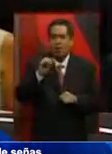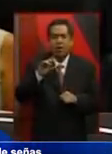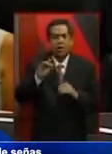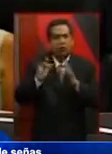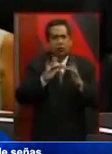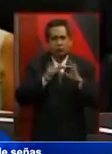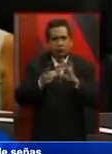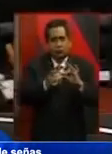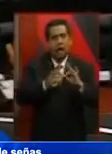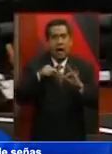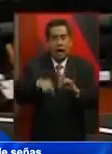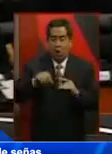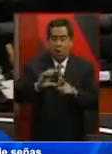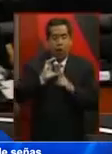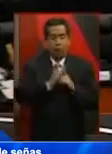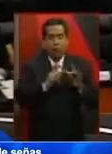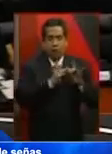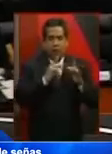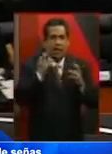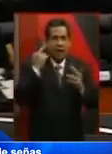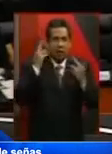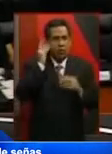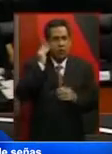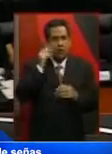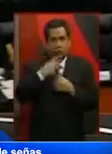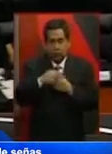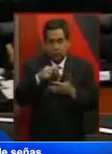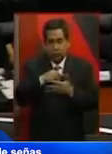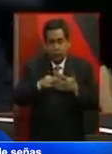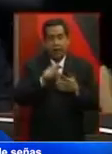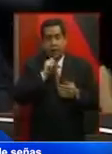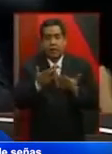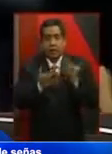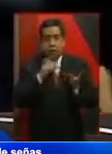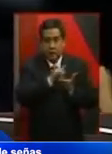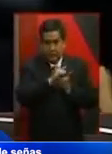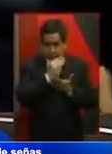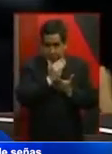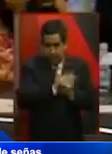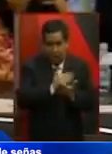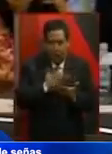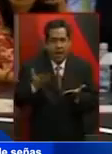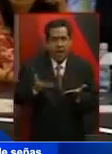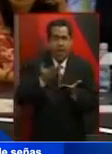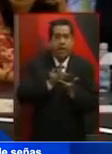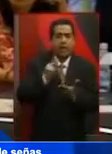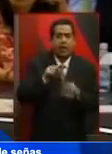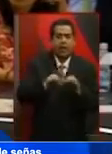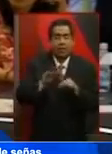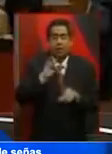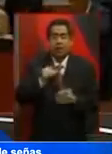Comisiones Unidas de Comunicaciones y Transportes, Radio y Televisión y Estudios Legislativos, donde presentaron su plan de trabajo en caso de ser